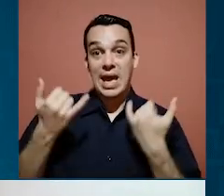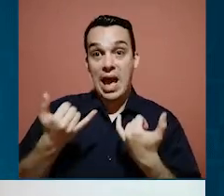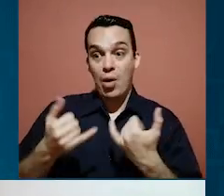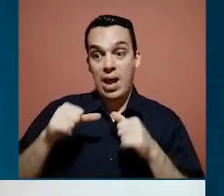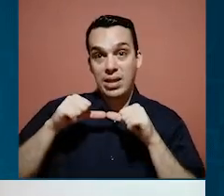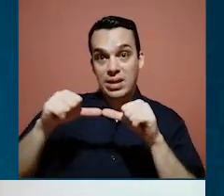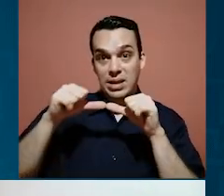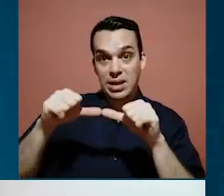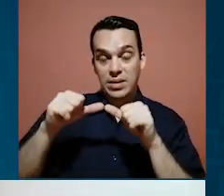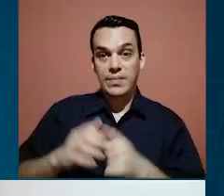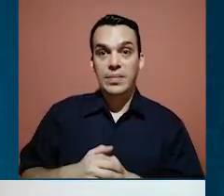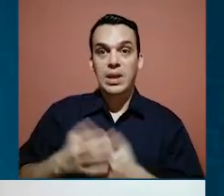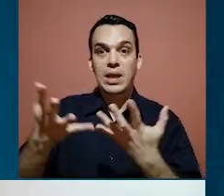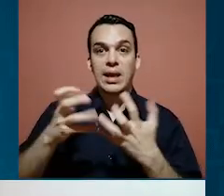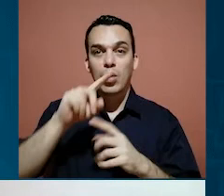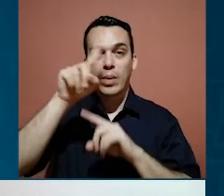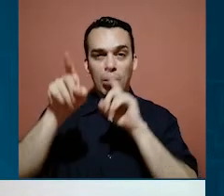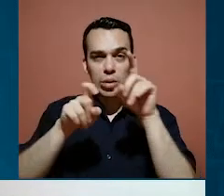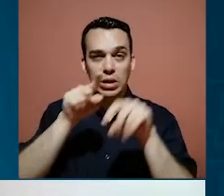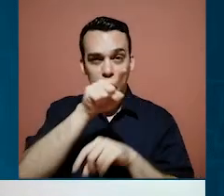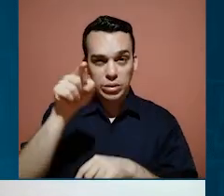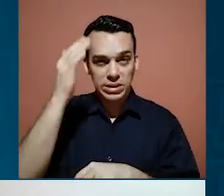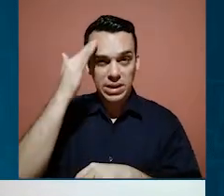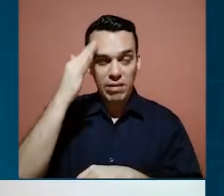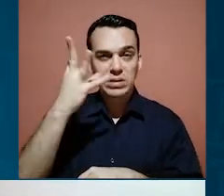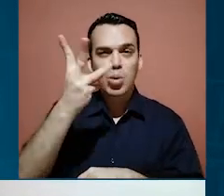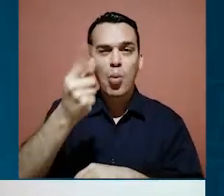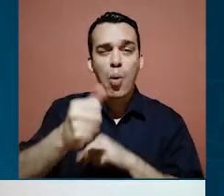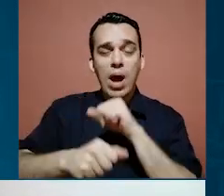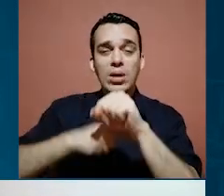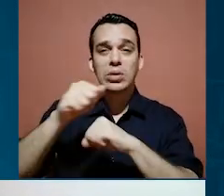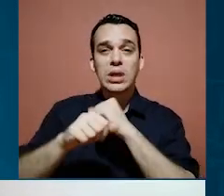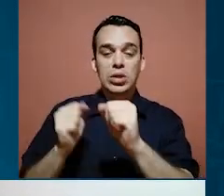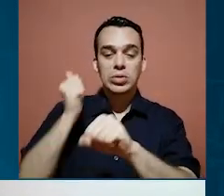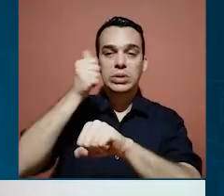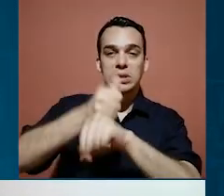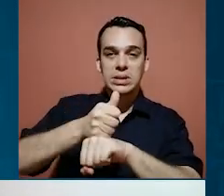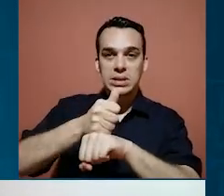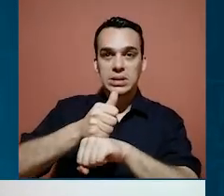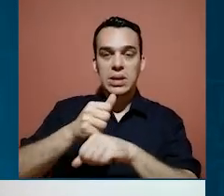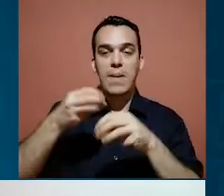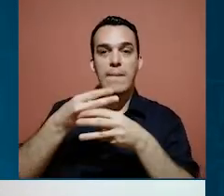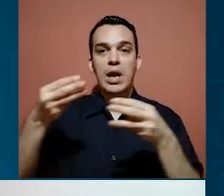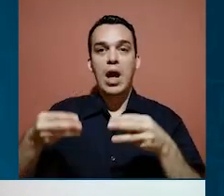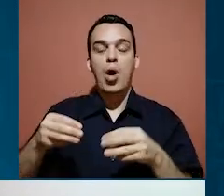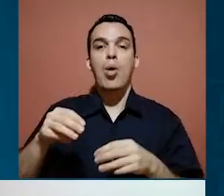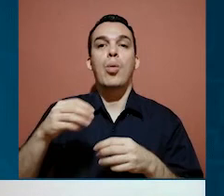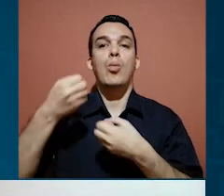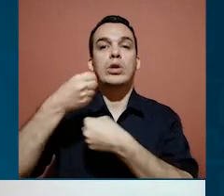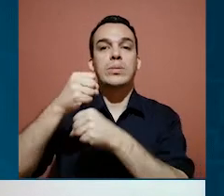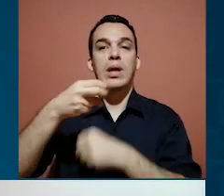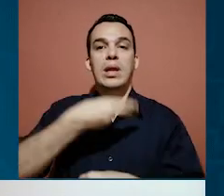Y antes de continuar con el programa, quiero preguntarles si ustedes saben ¿hace cuánto se construyó el Mercado Municipal de Heredia?